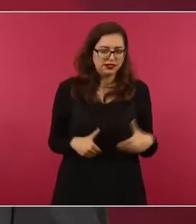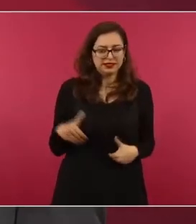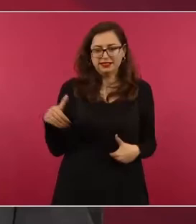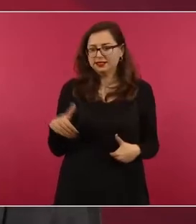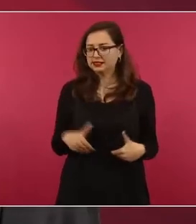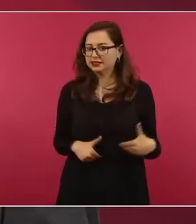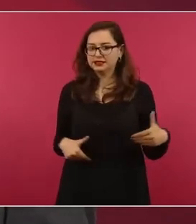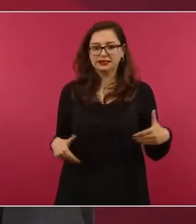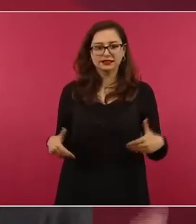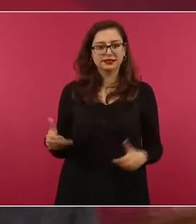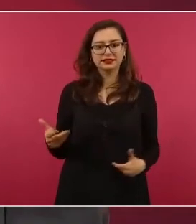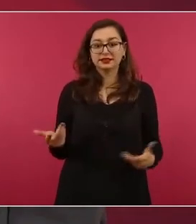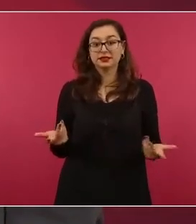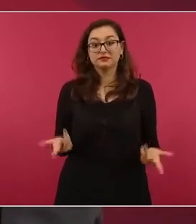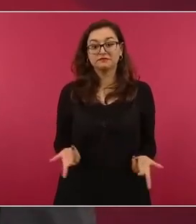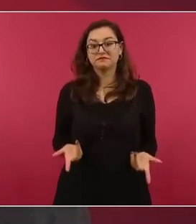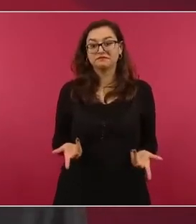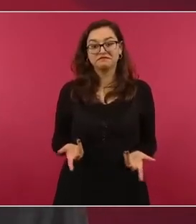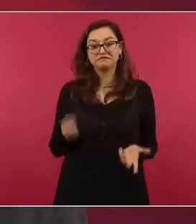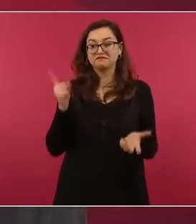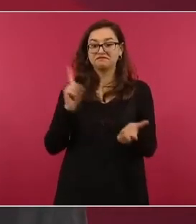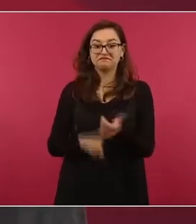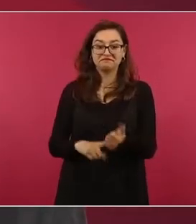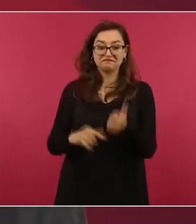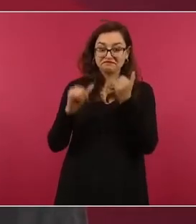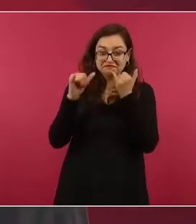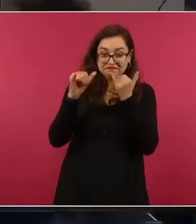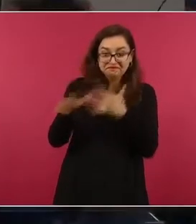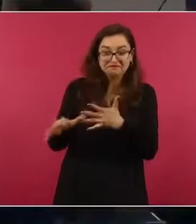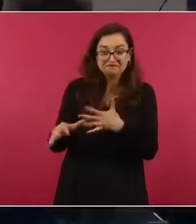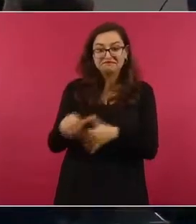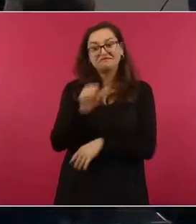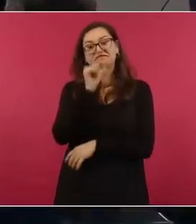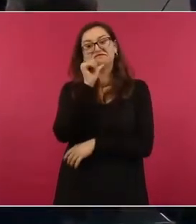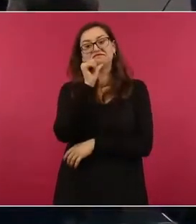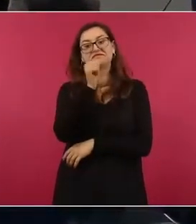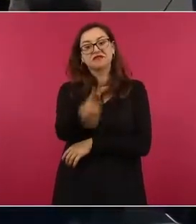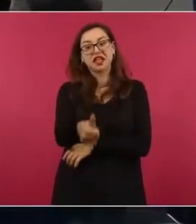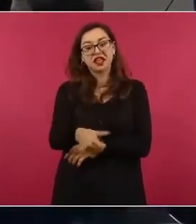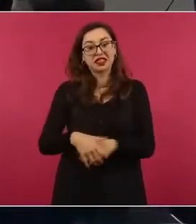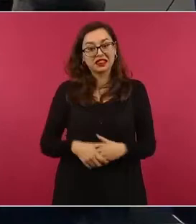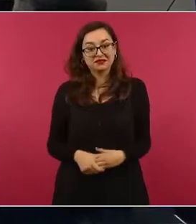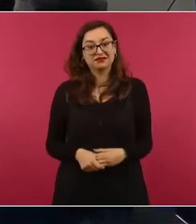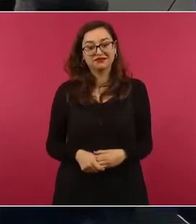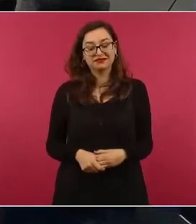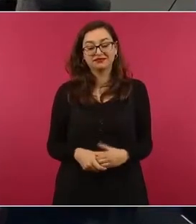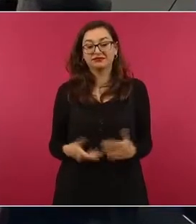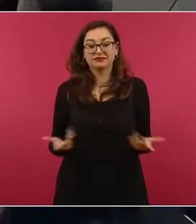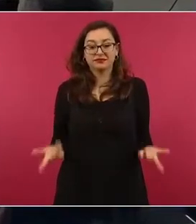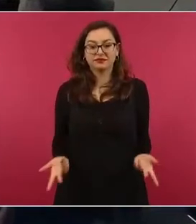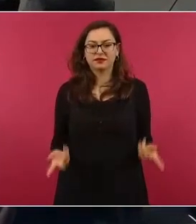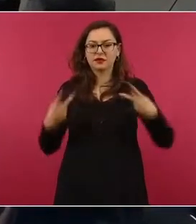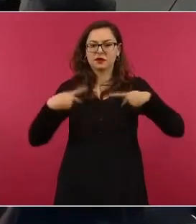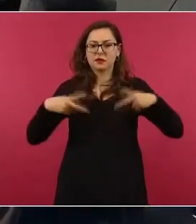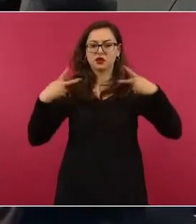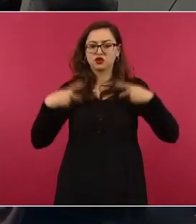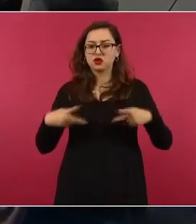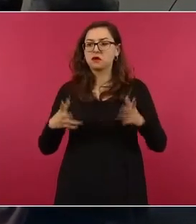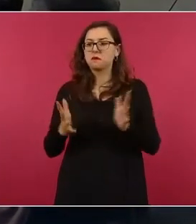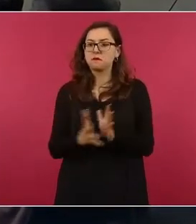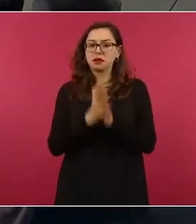ningún fraude, porque cuando no participa la gente